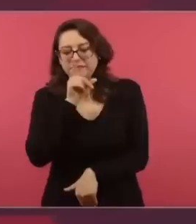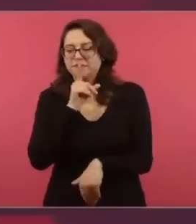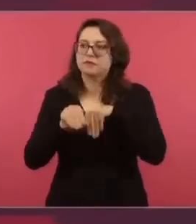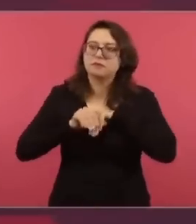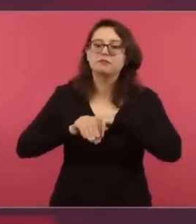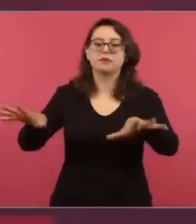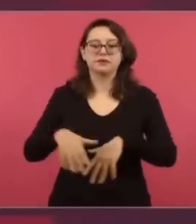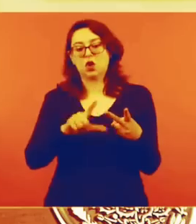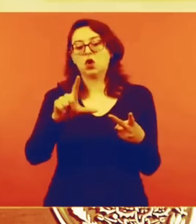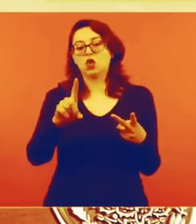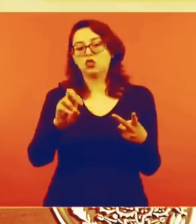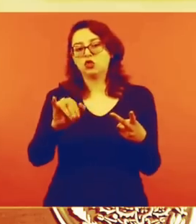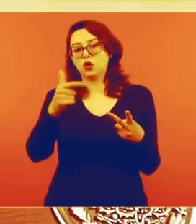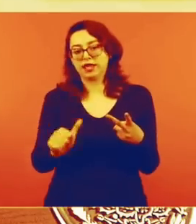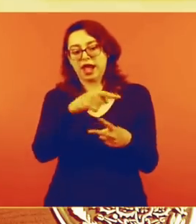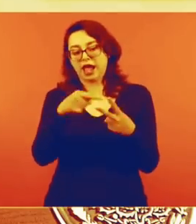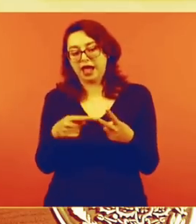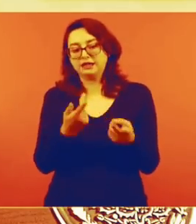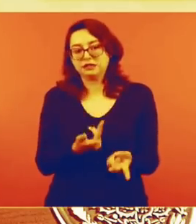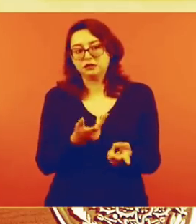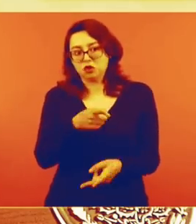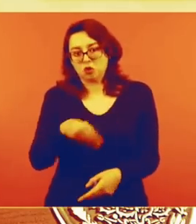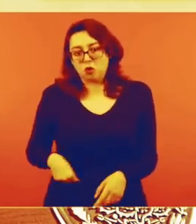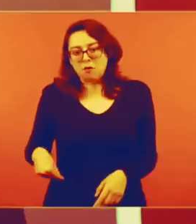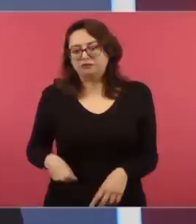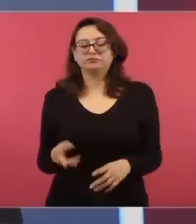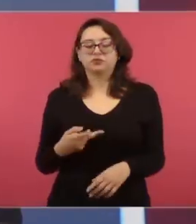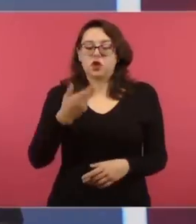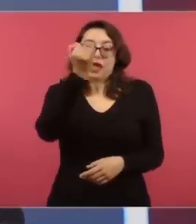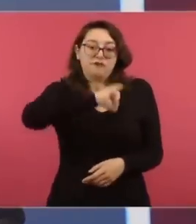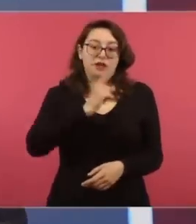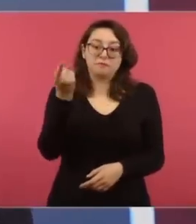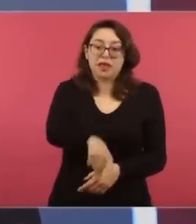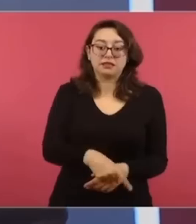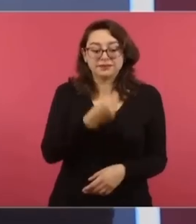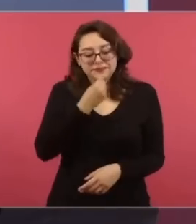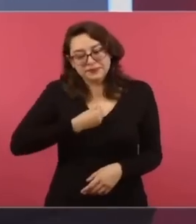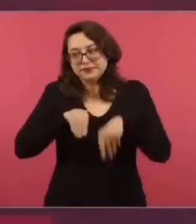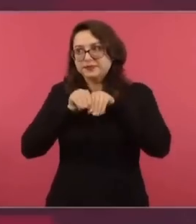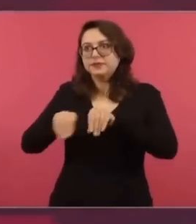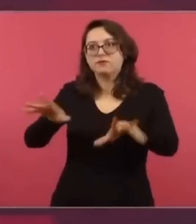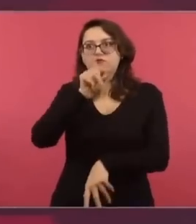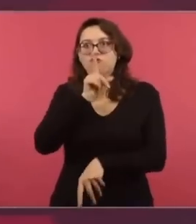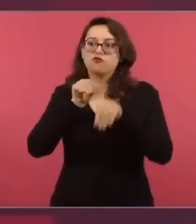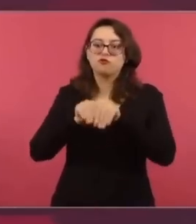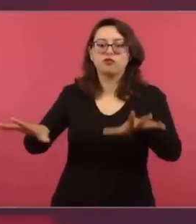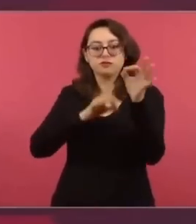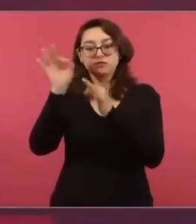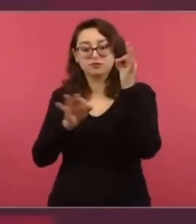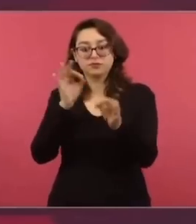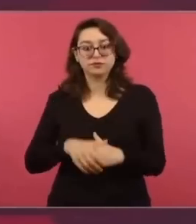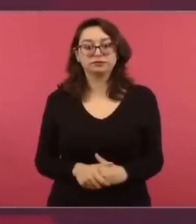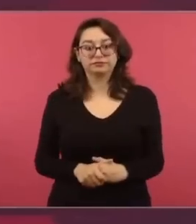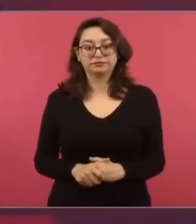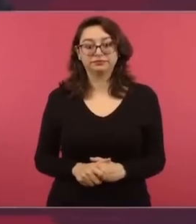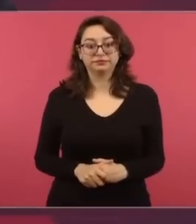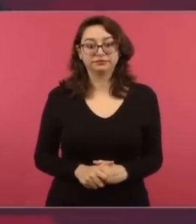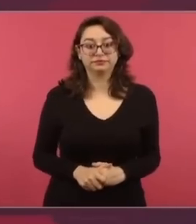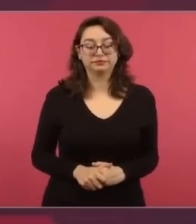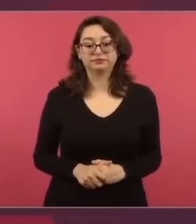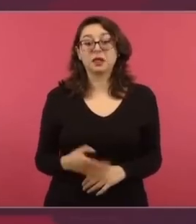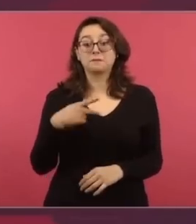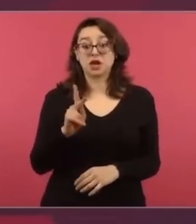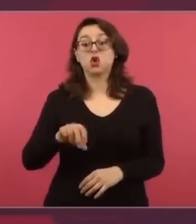No es Ciro, no es López Obriga. Es arriba. Nada más para que sepan qué